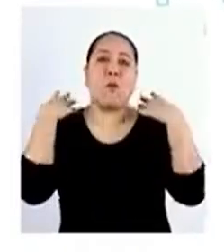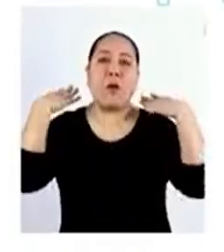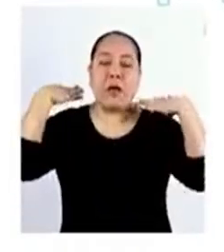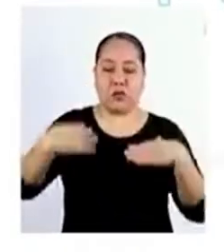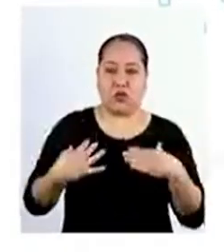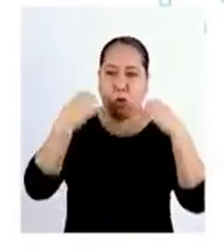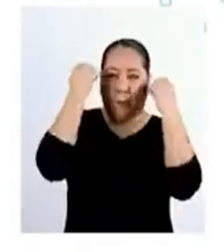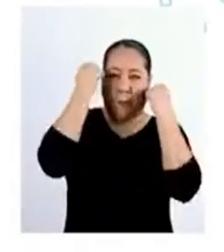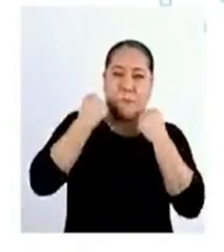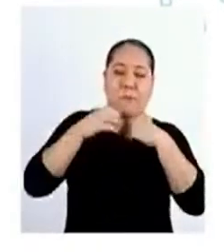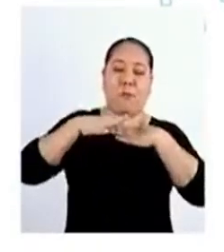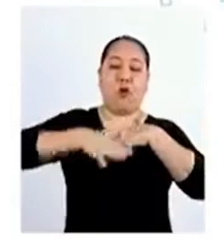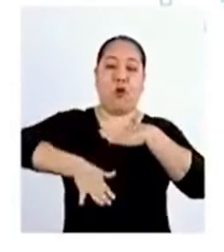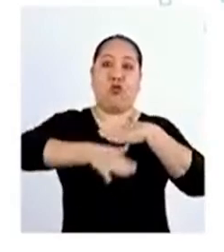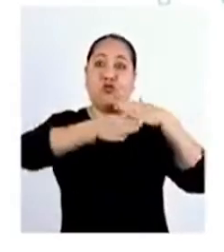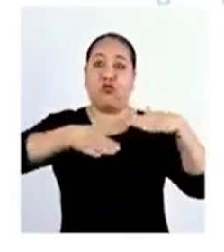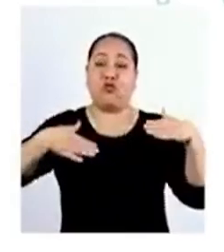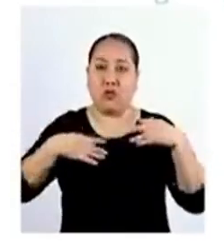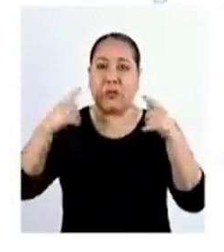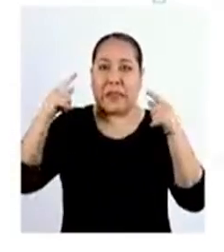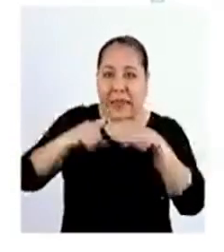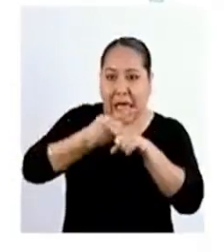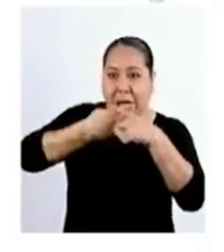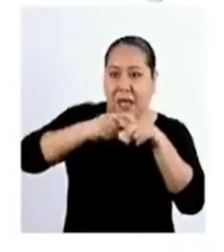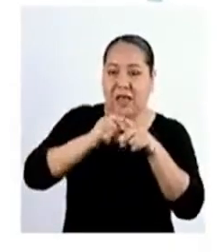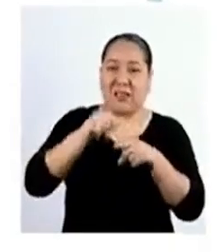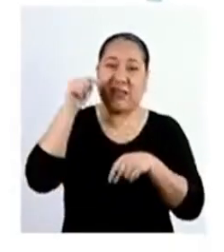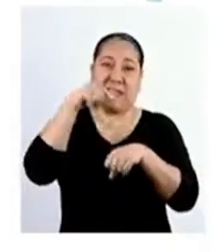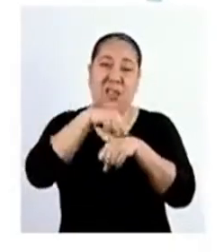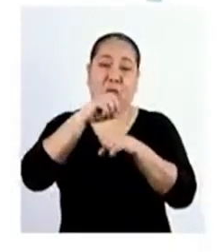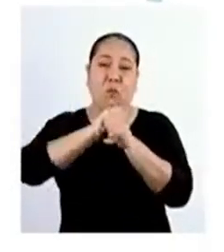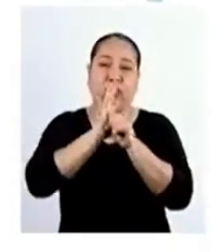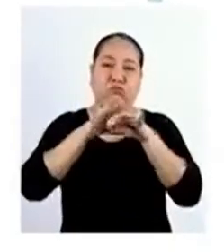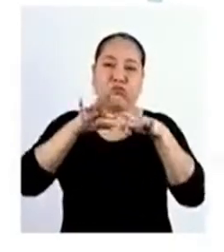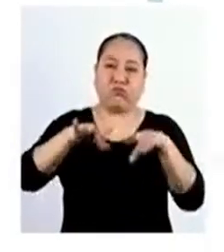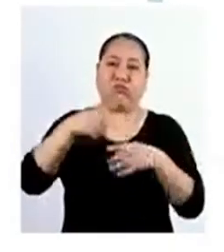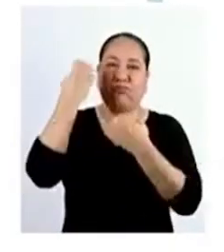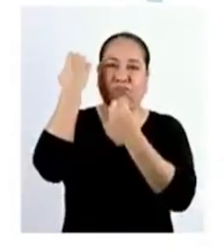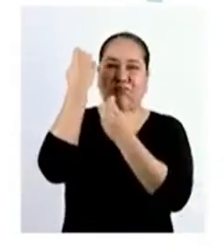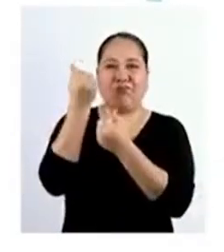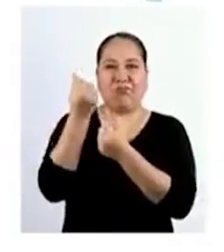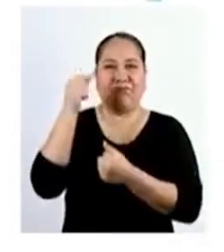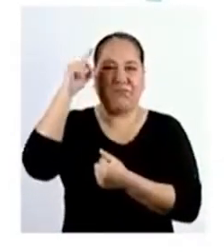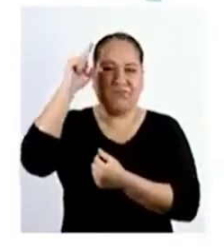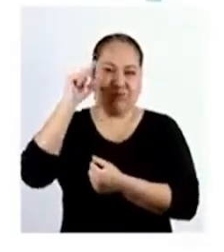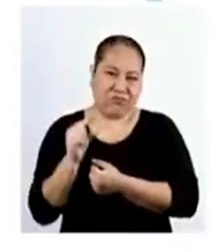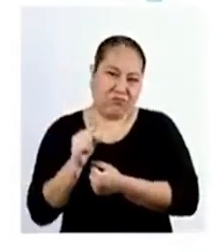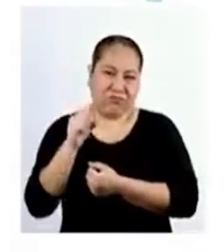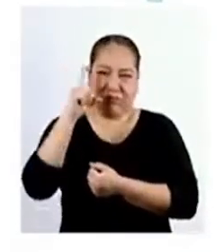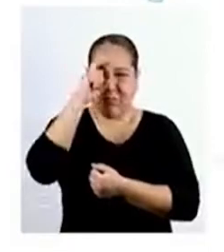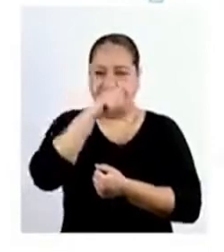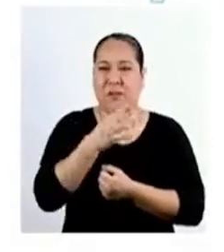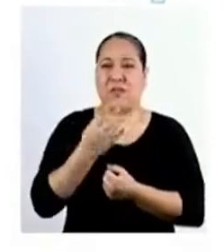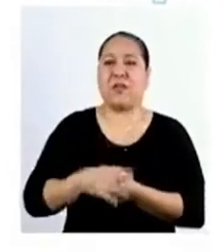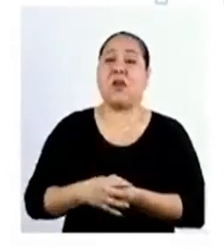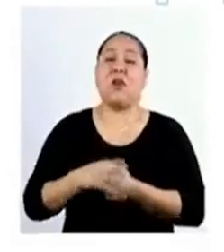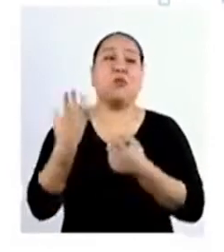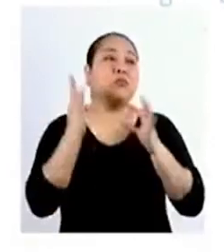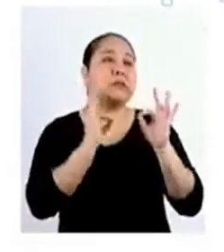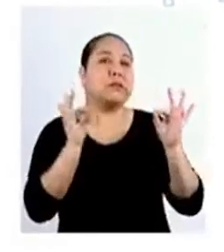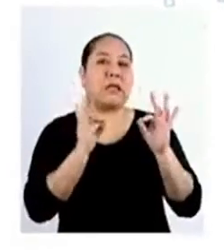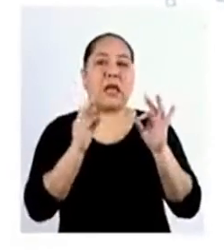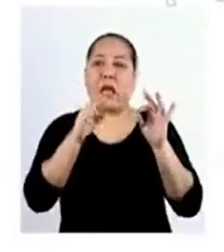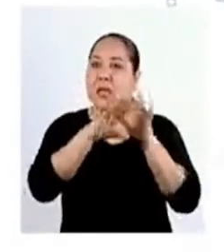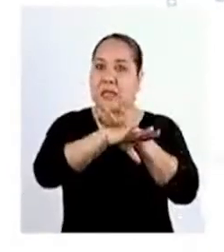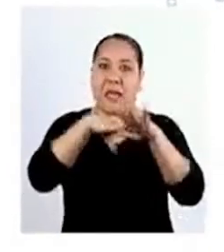ponchos y tejidos. A raíz de la pandemia, nos vimos en una situación económica difícil, pues no